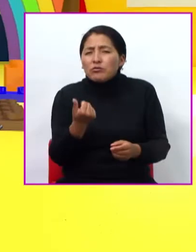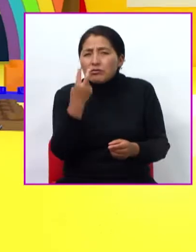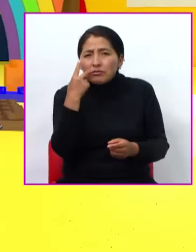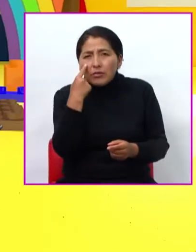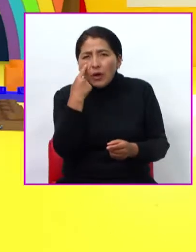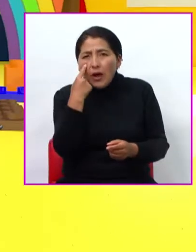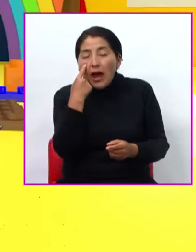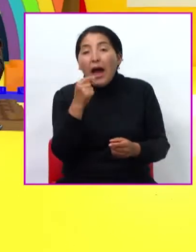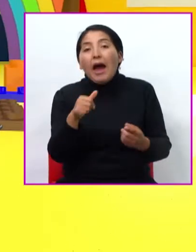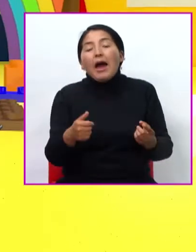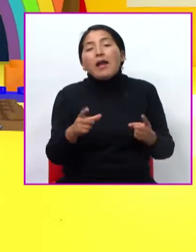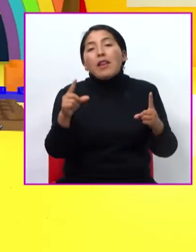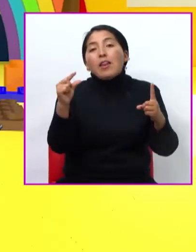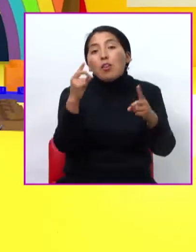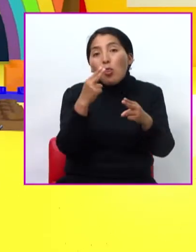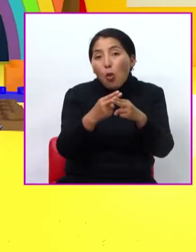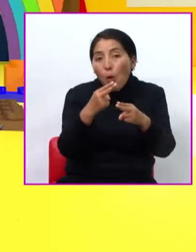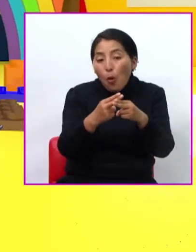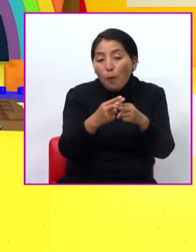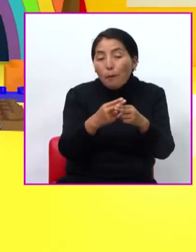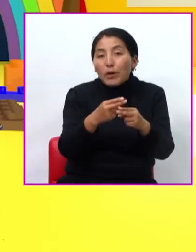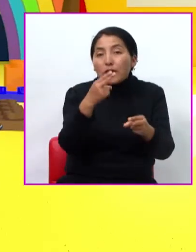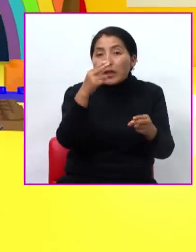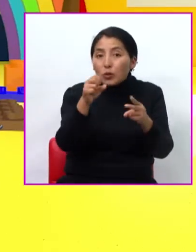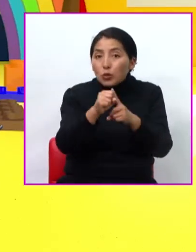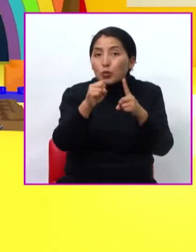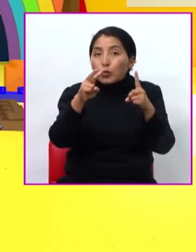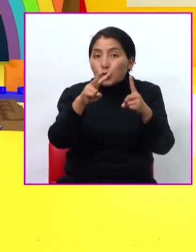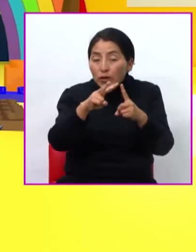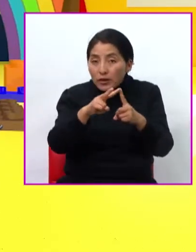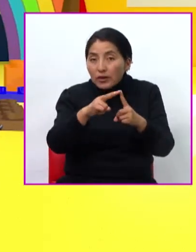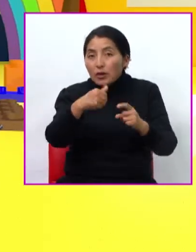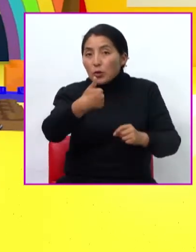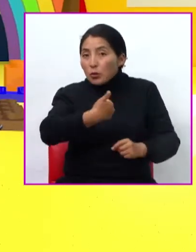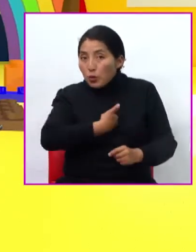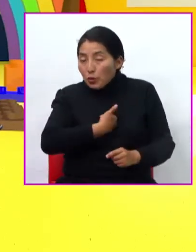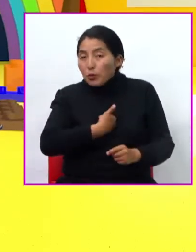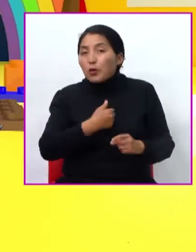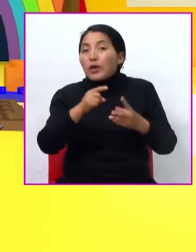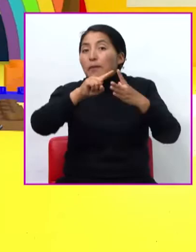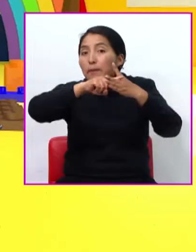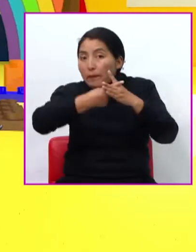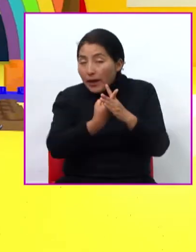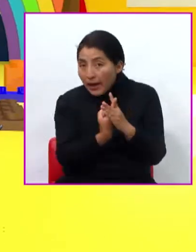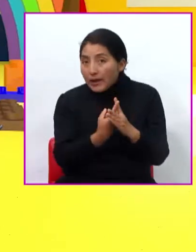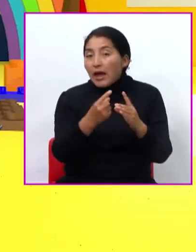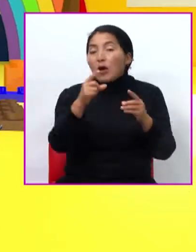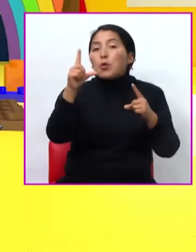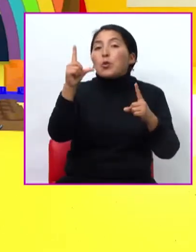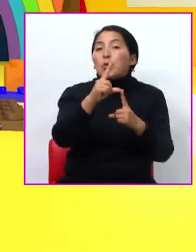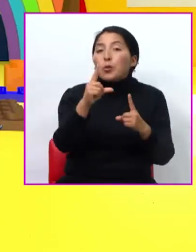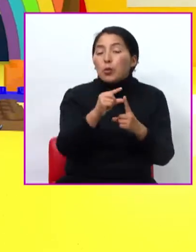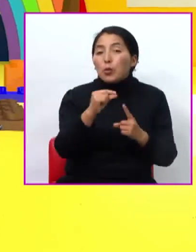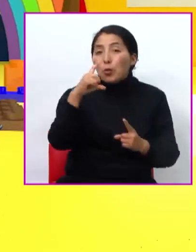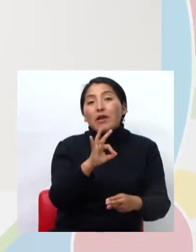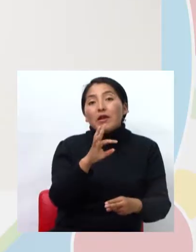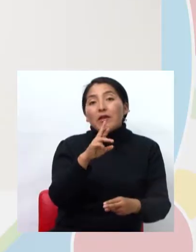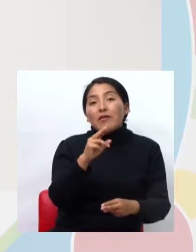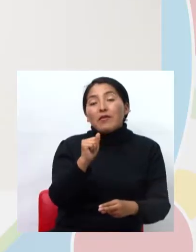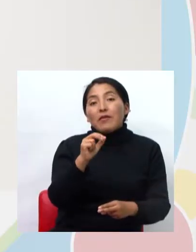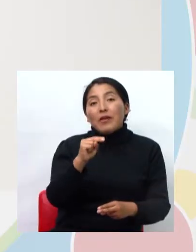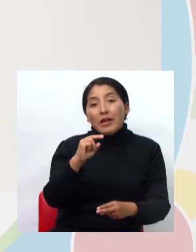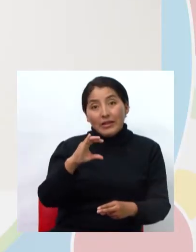con mayúscula. Mayúscula. Perfecto. Los comunes son en general. Por ejemplo,